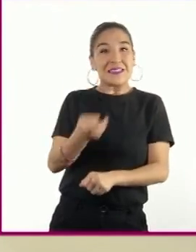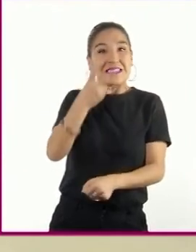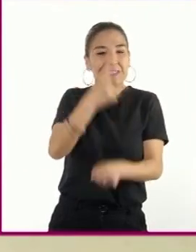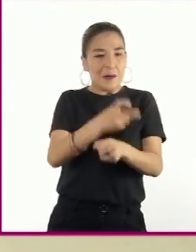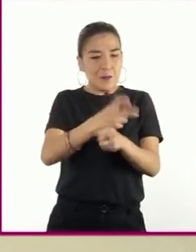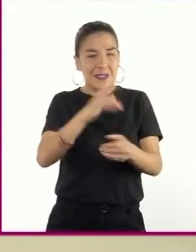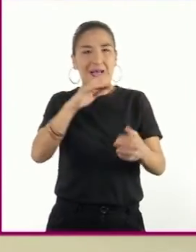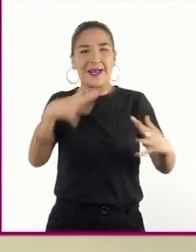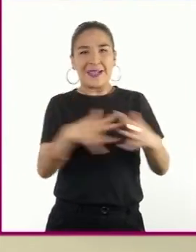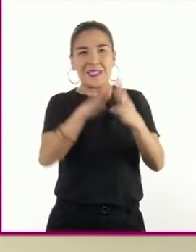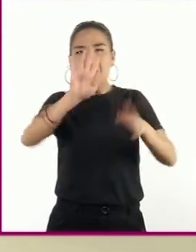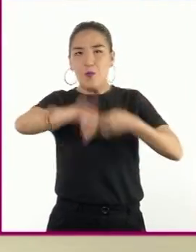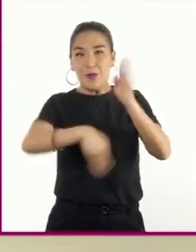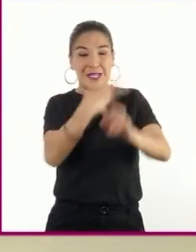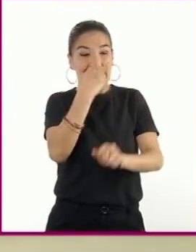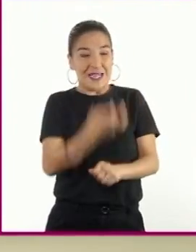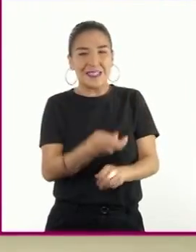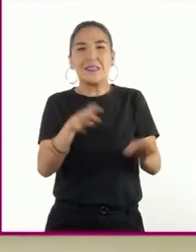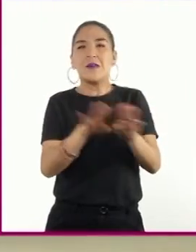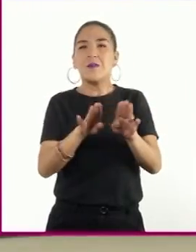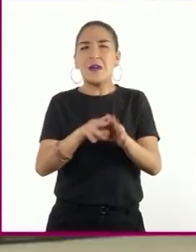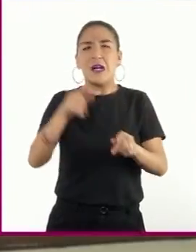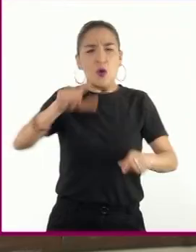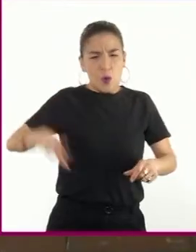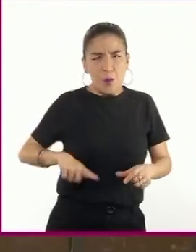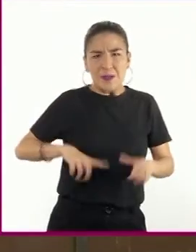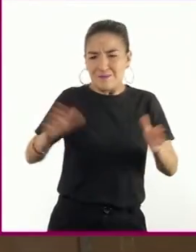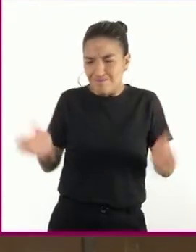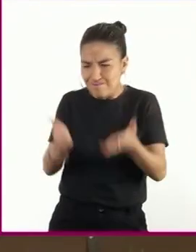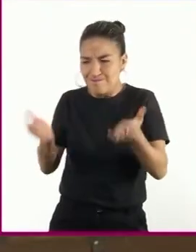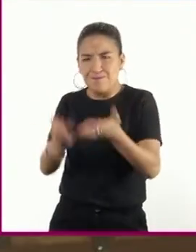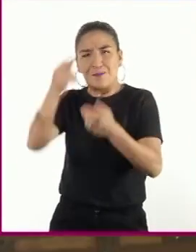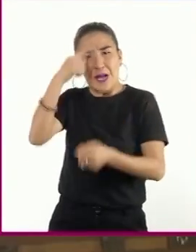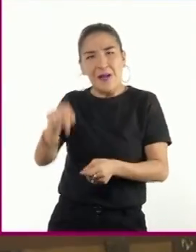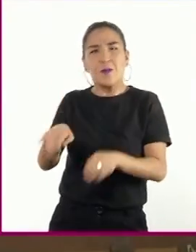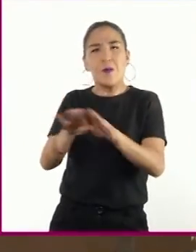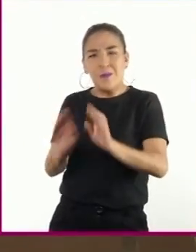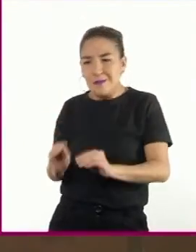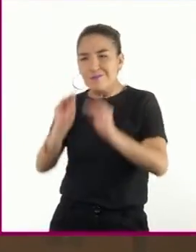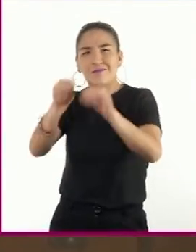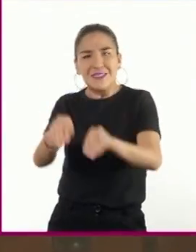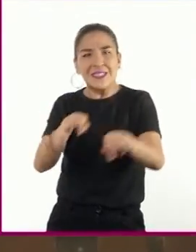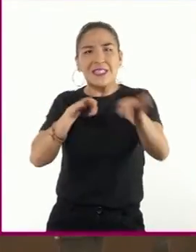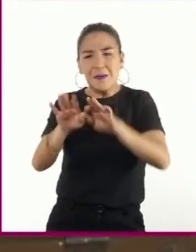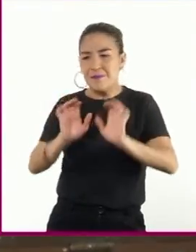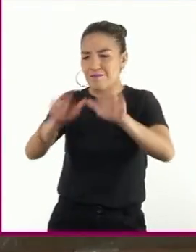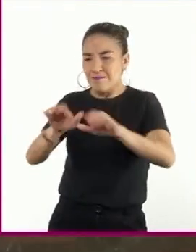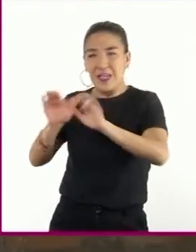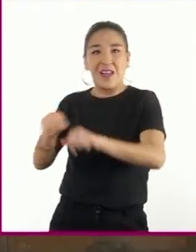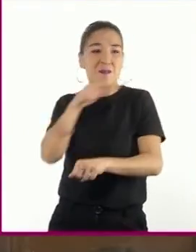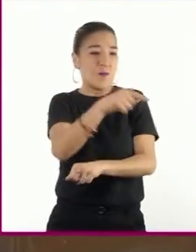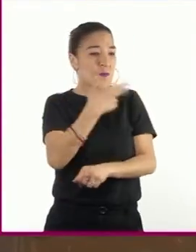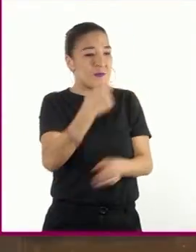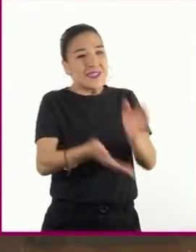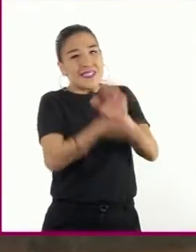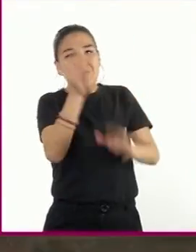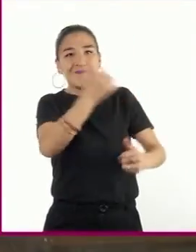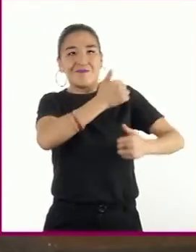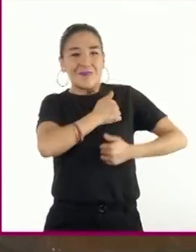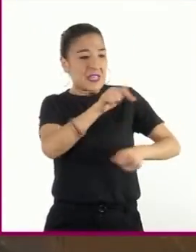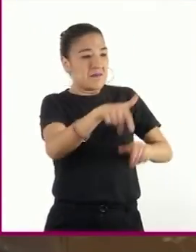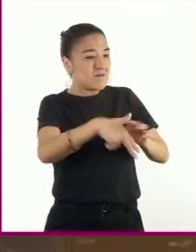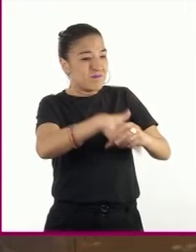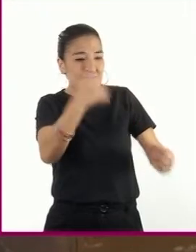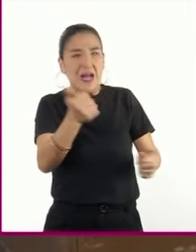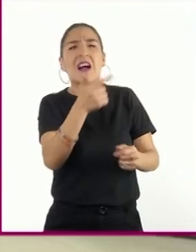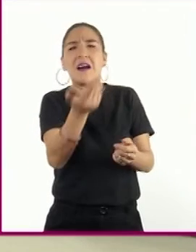Guerra Mundial. Los gobiernos las alentaron para ocupar los espacios laborales que los hombres dejaban vacíos al marcharse